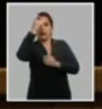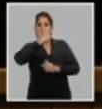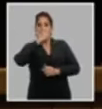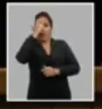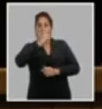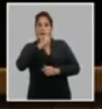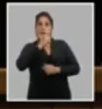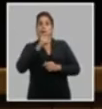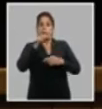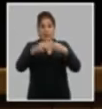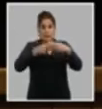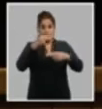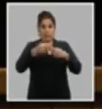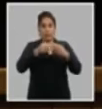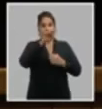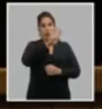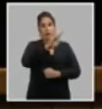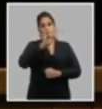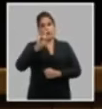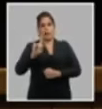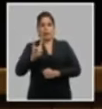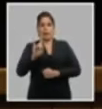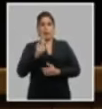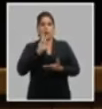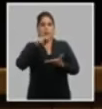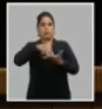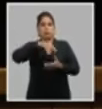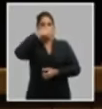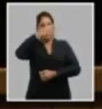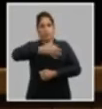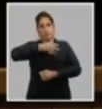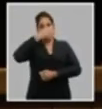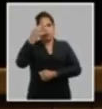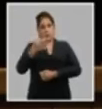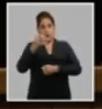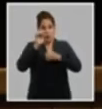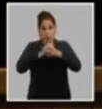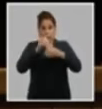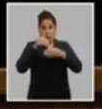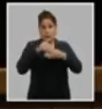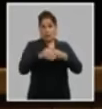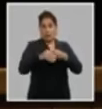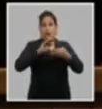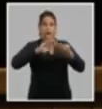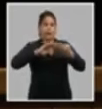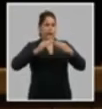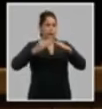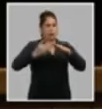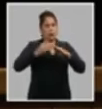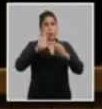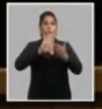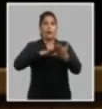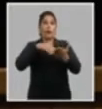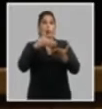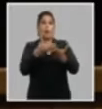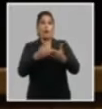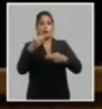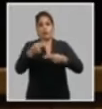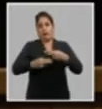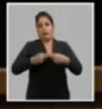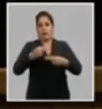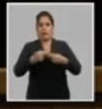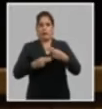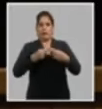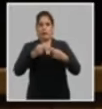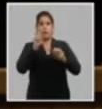se produjeron un total de 49 intervenciones a partir de lo discutido y las propuestas realizadas